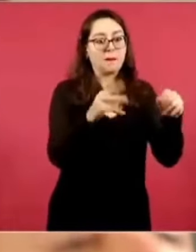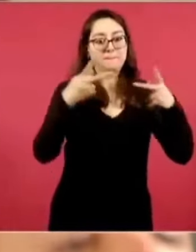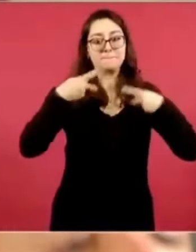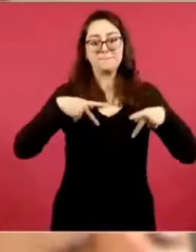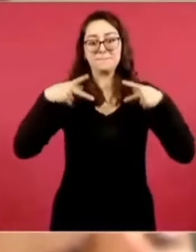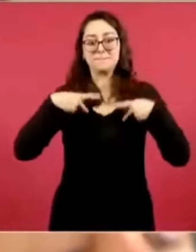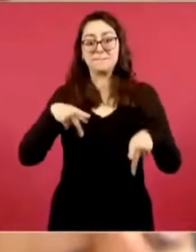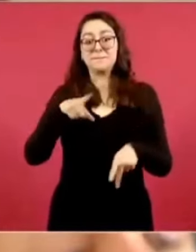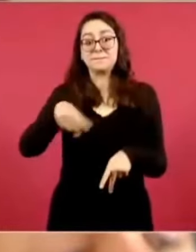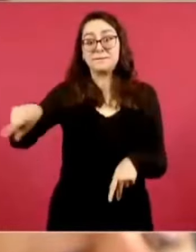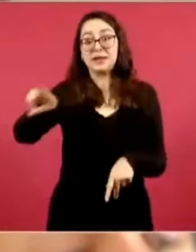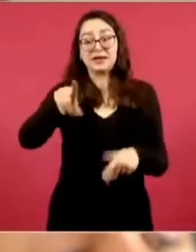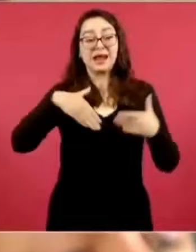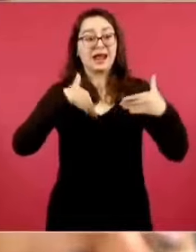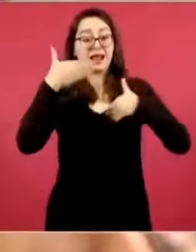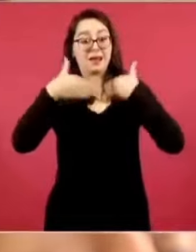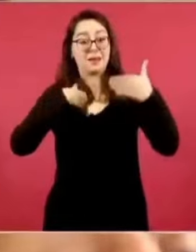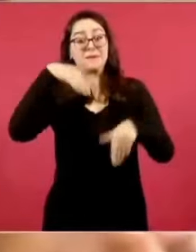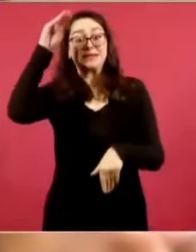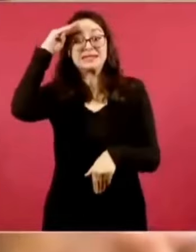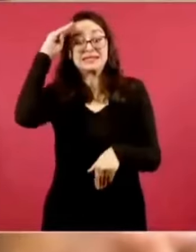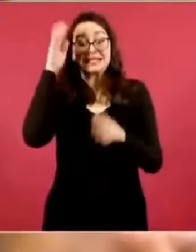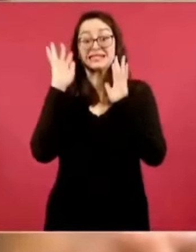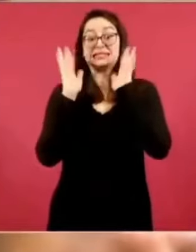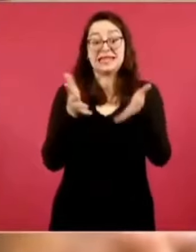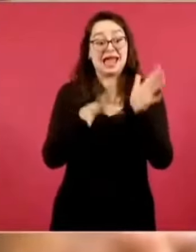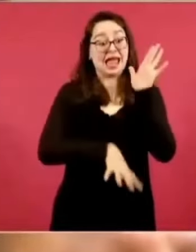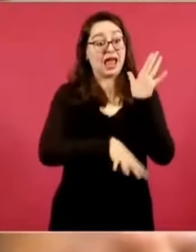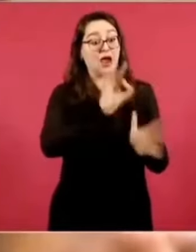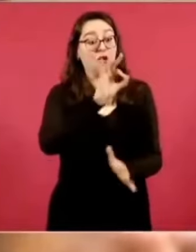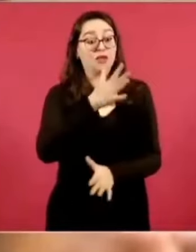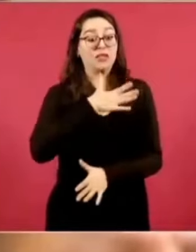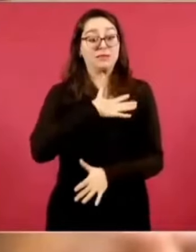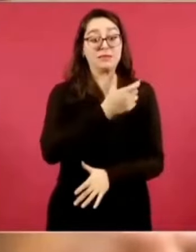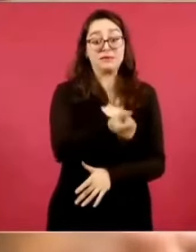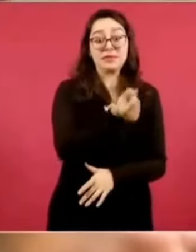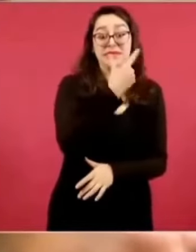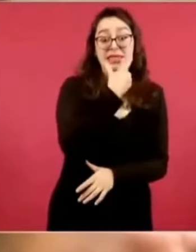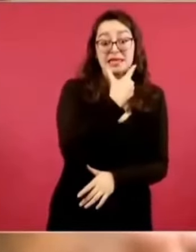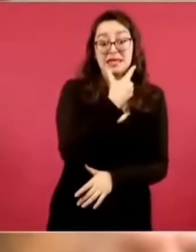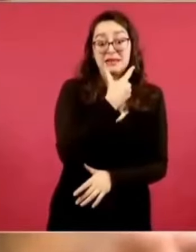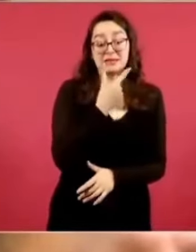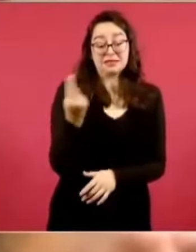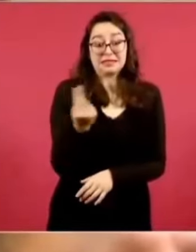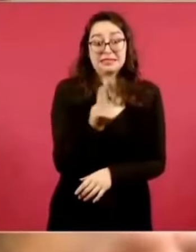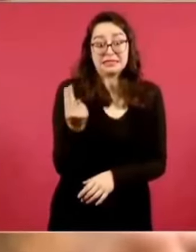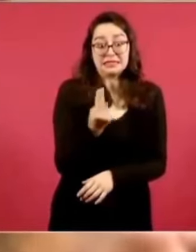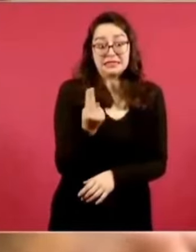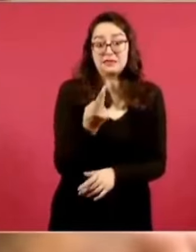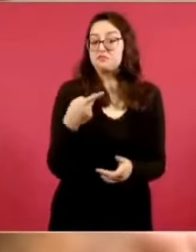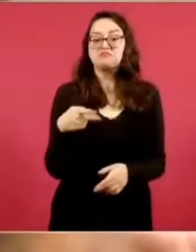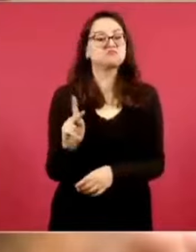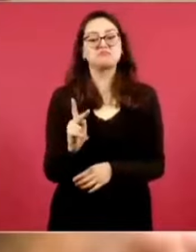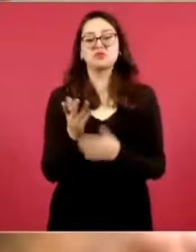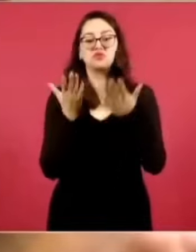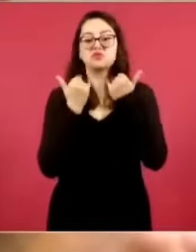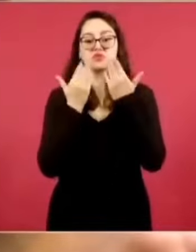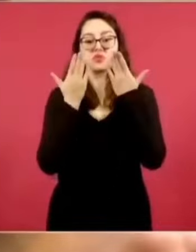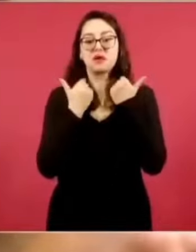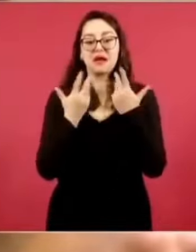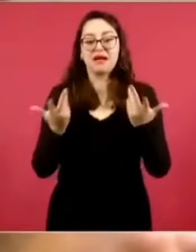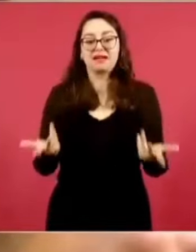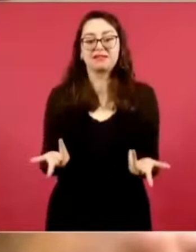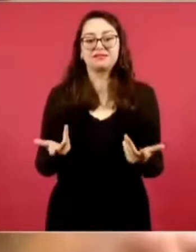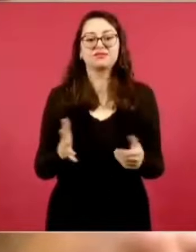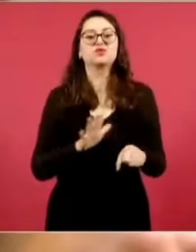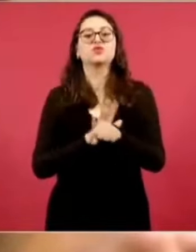la verdad es que se alegraron, porque pensaron, ya voy a encontrar el medicamento, ya va a haber el medicamento que se necesita para cada enfermedad, pero no lo han encontrado, señor presidente. O sea, ¿cuál